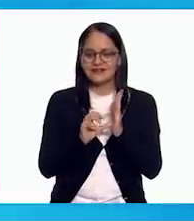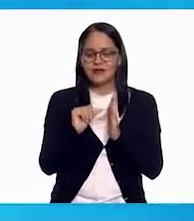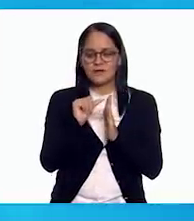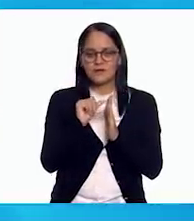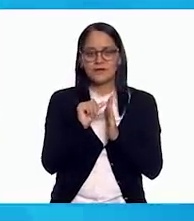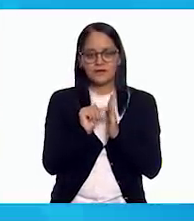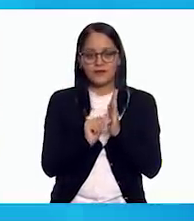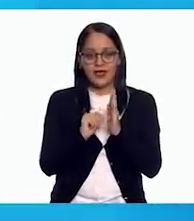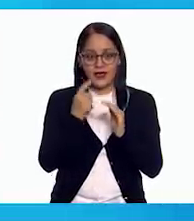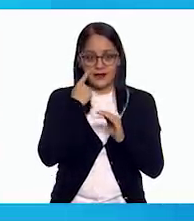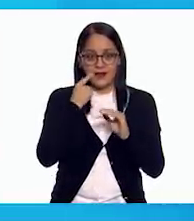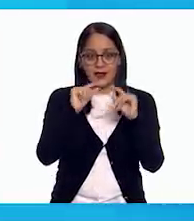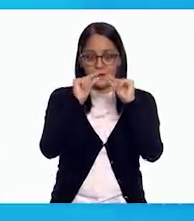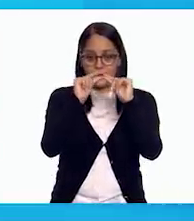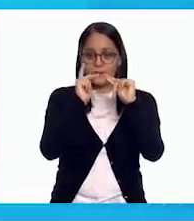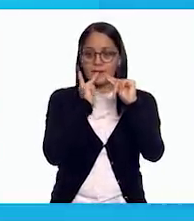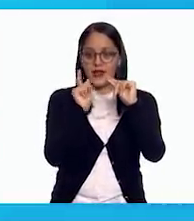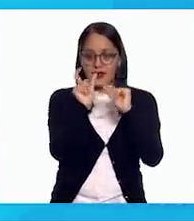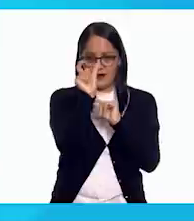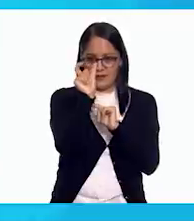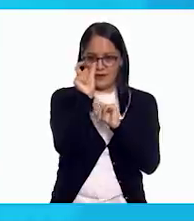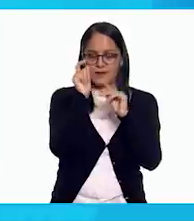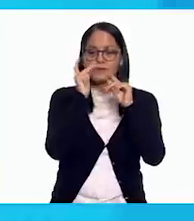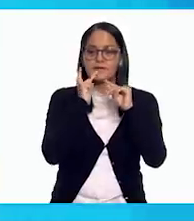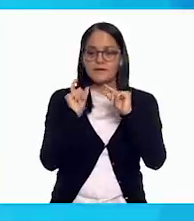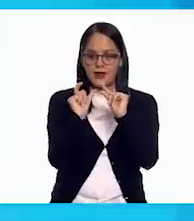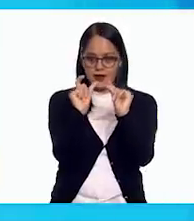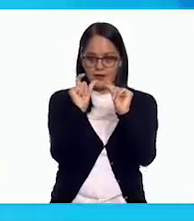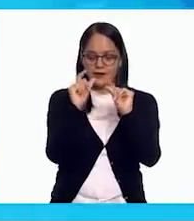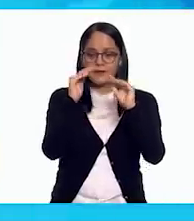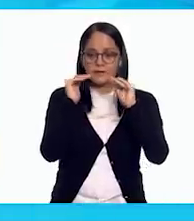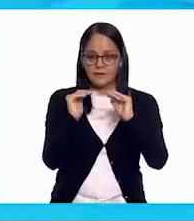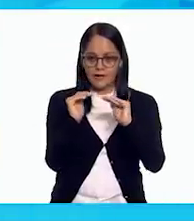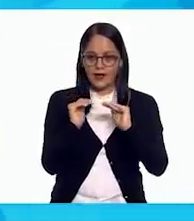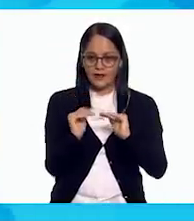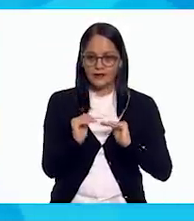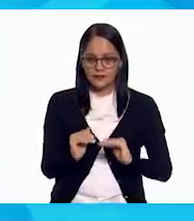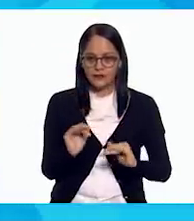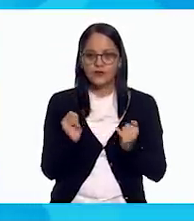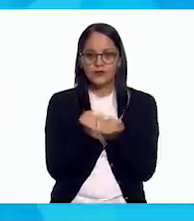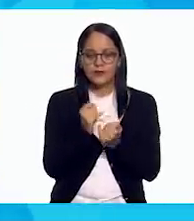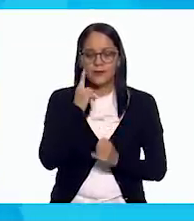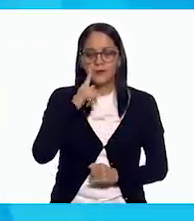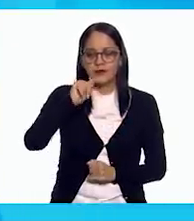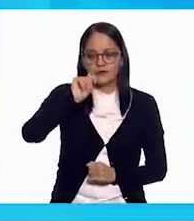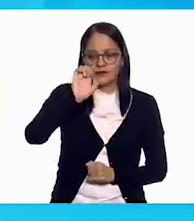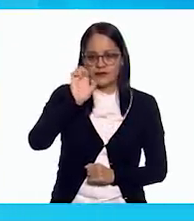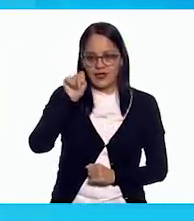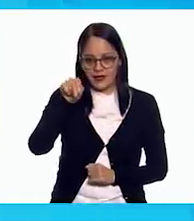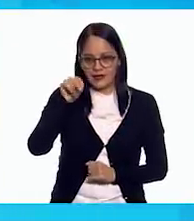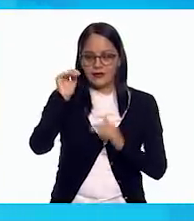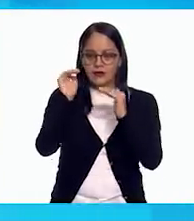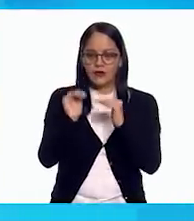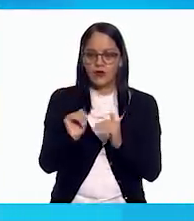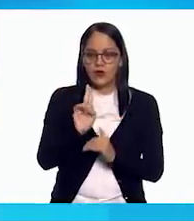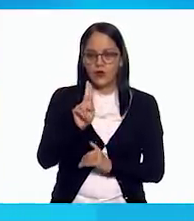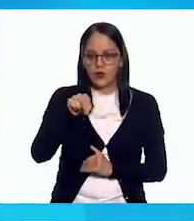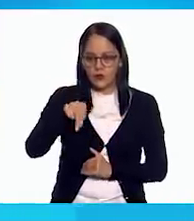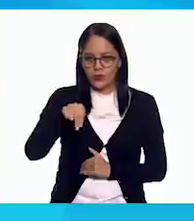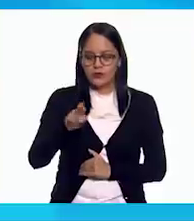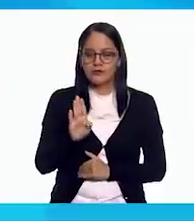palabra, abajo hay otra palabra y así. Y entonces podemos ir leyendo. Ten un buen día.